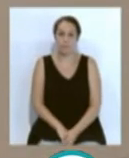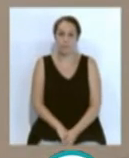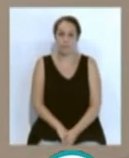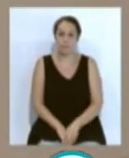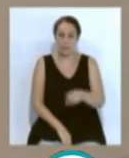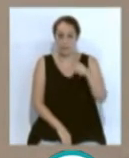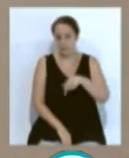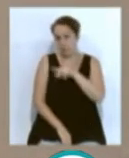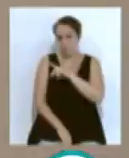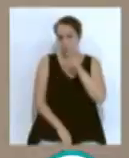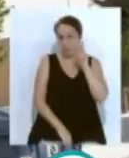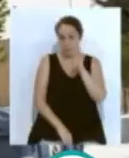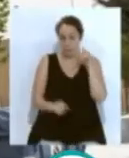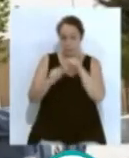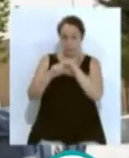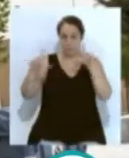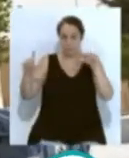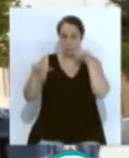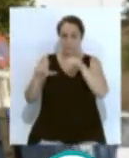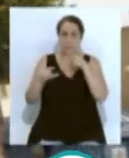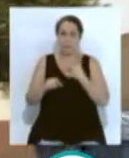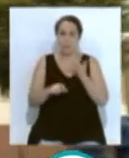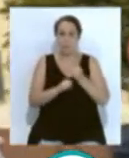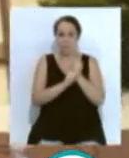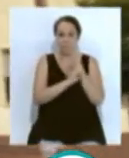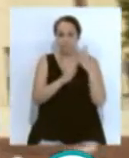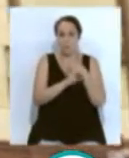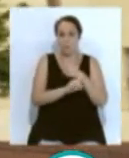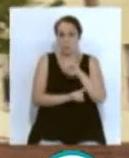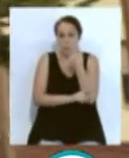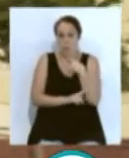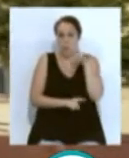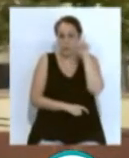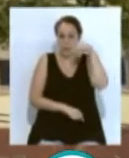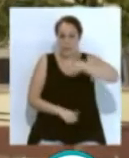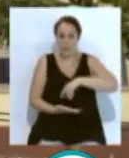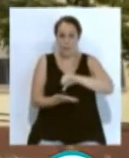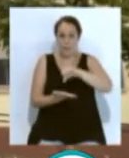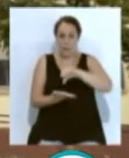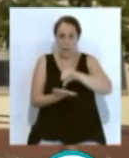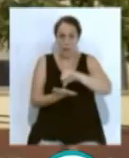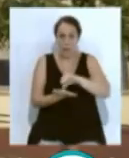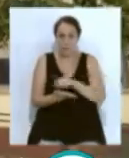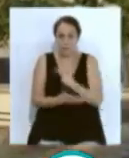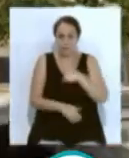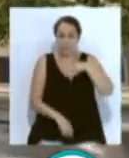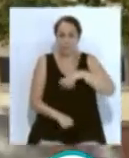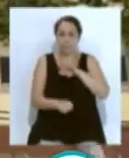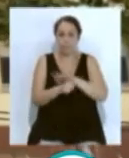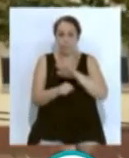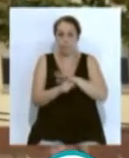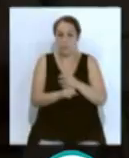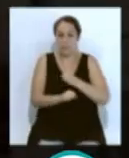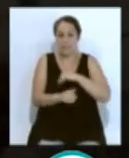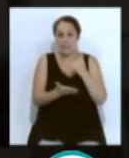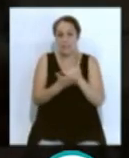Y esta que ven ahora es la imagen de la cola de los primeros docentes de la capital que se han sometido este martes a los